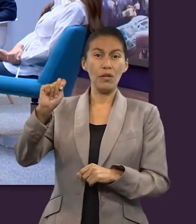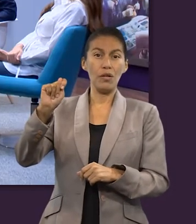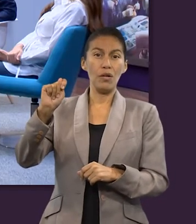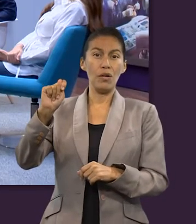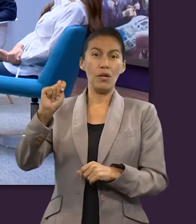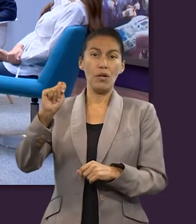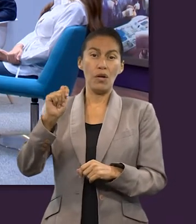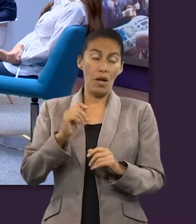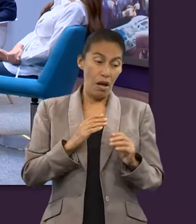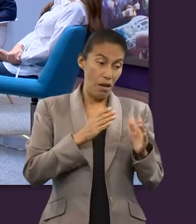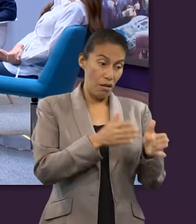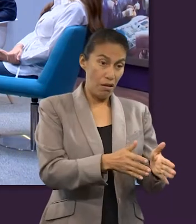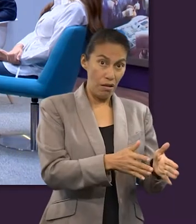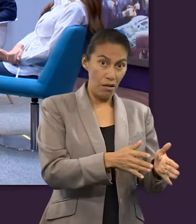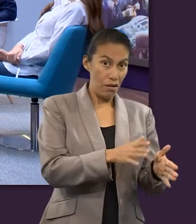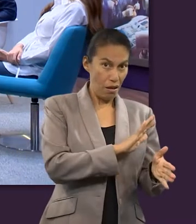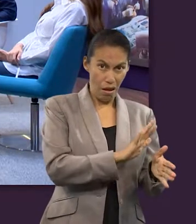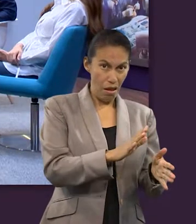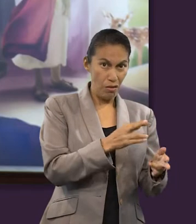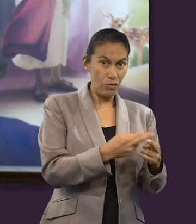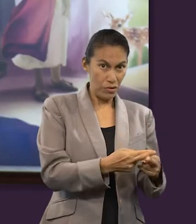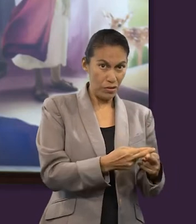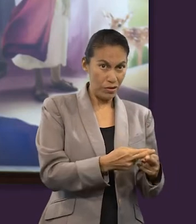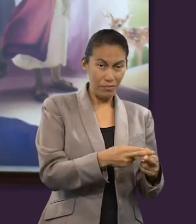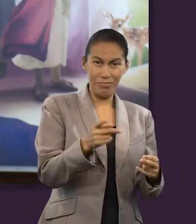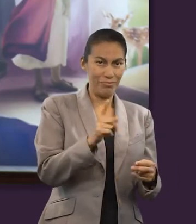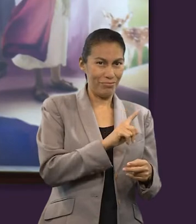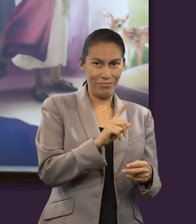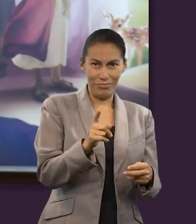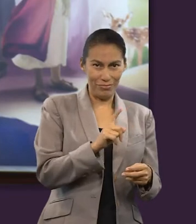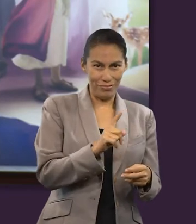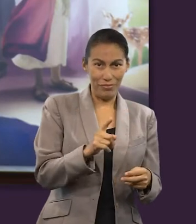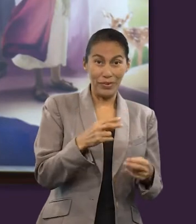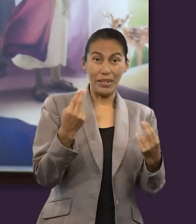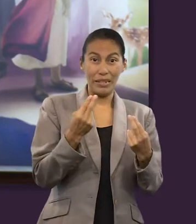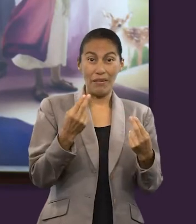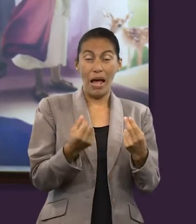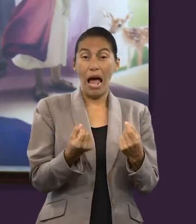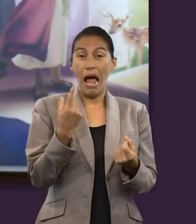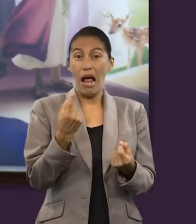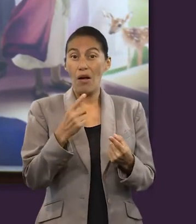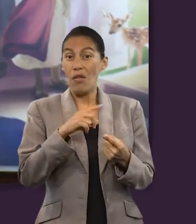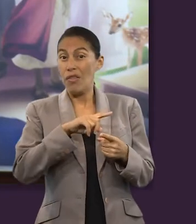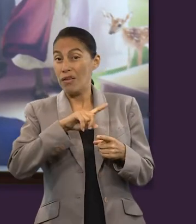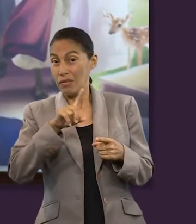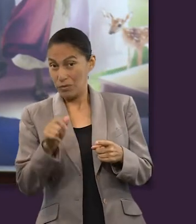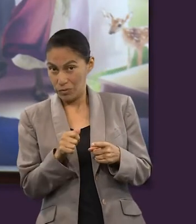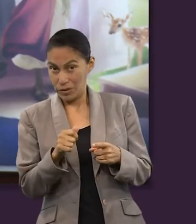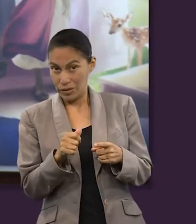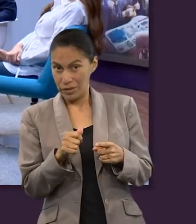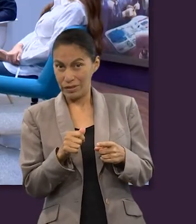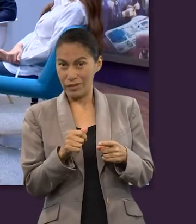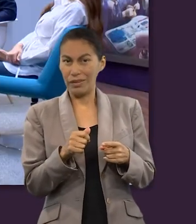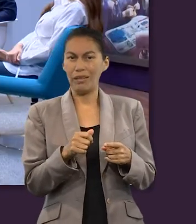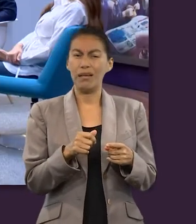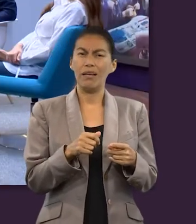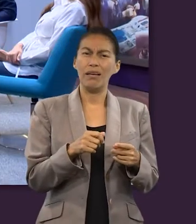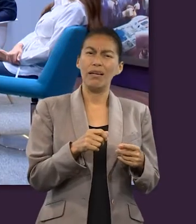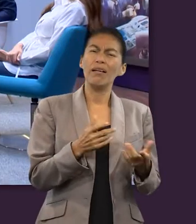triunfo, no se iba a alcanzar solo en una tumba, sino que había algo que le seguía a esa